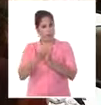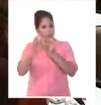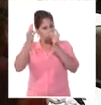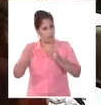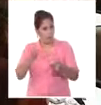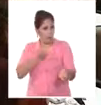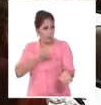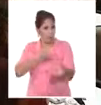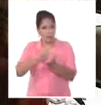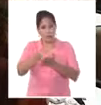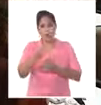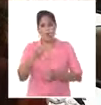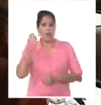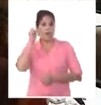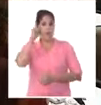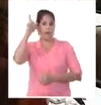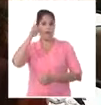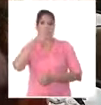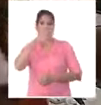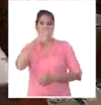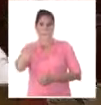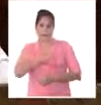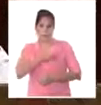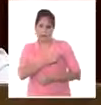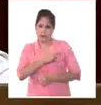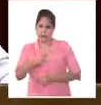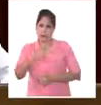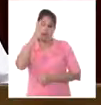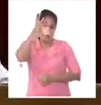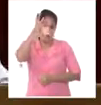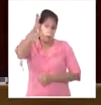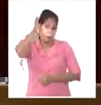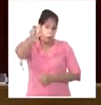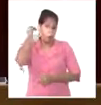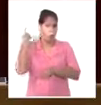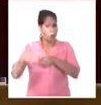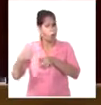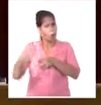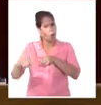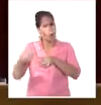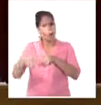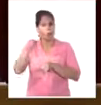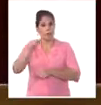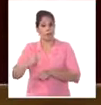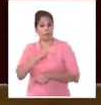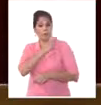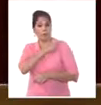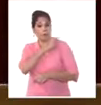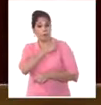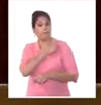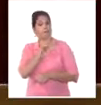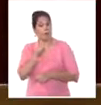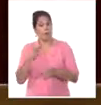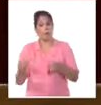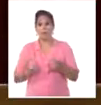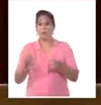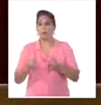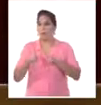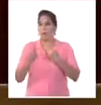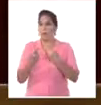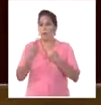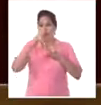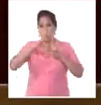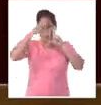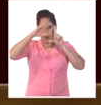continuidad del legado revolucionario de Fidel Raúl y de tantas generaciones de patriotas cubanos que lucharon por la patria